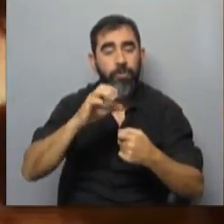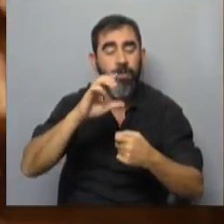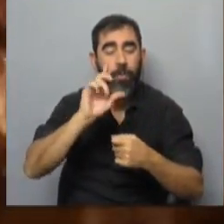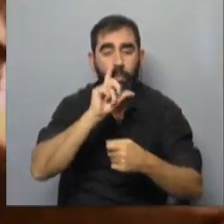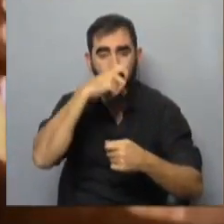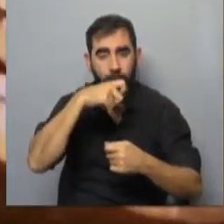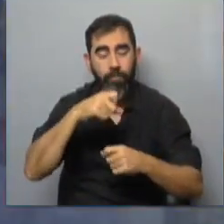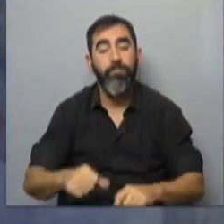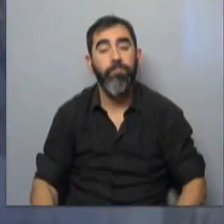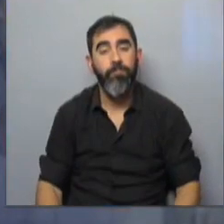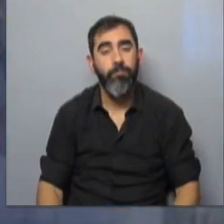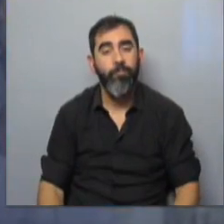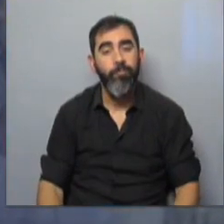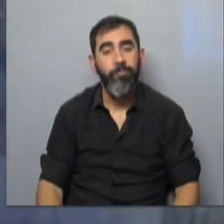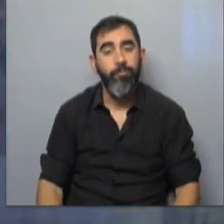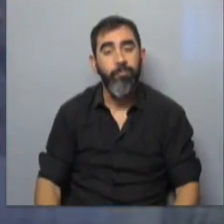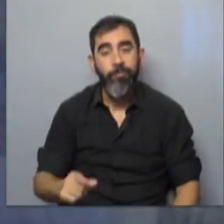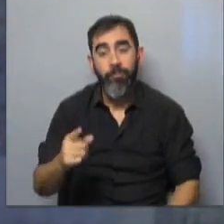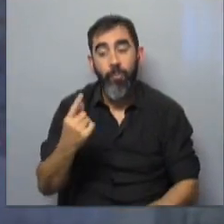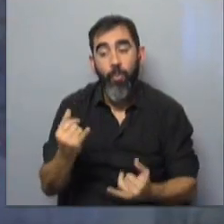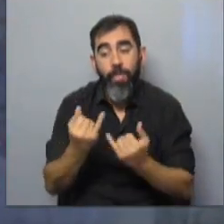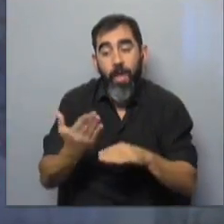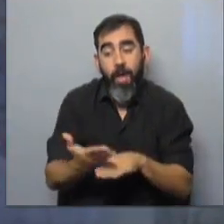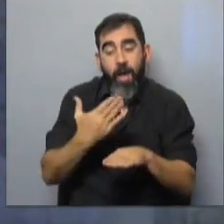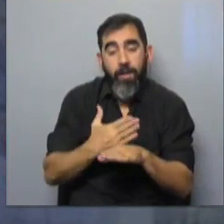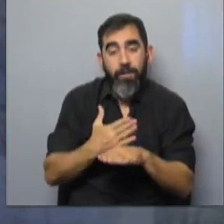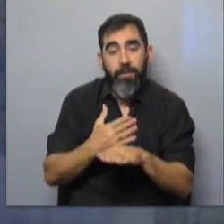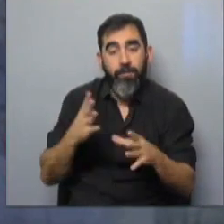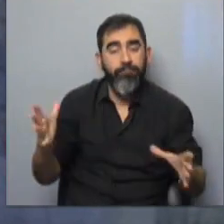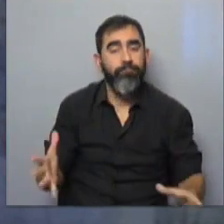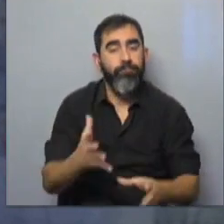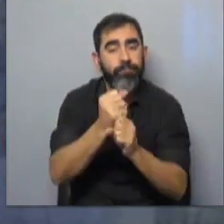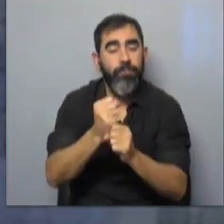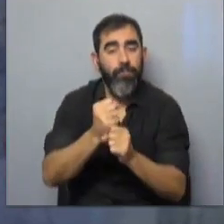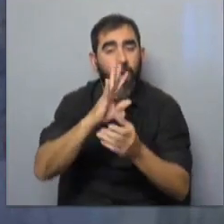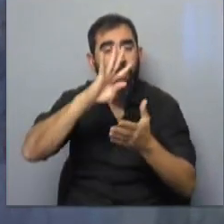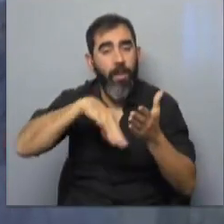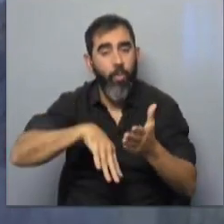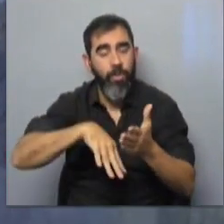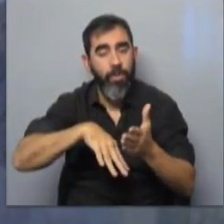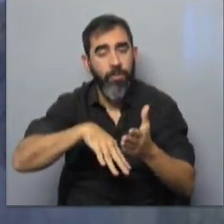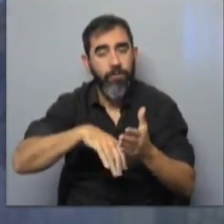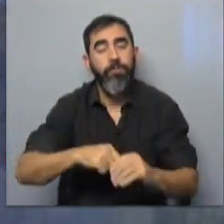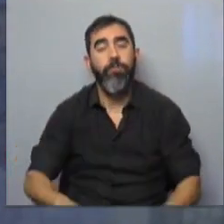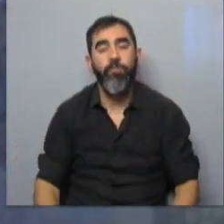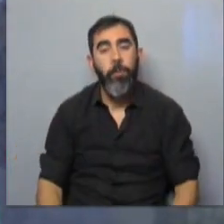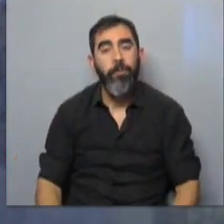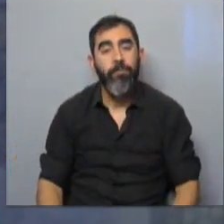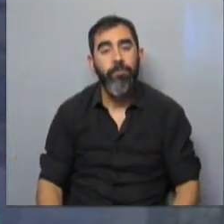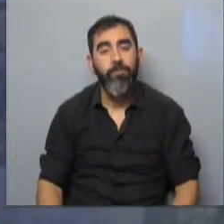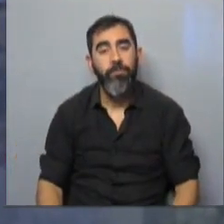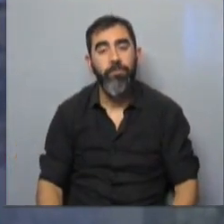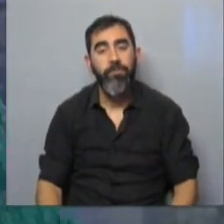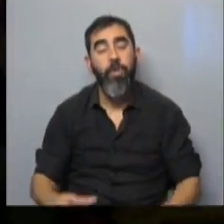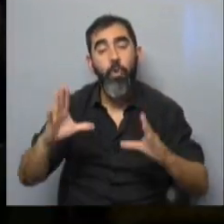Montevideo. Estamos hoy en esa víspera de San Juan, lo que celebramos nosotros en Cataluña le llamamos Rebedia de San Juan, que es